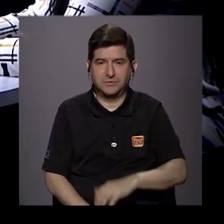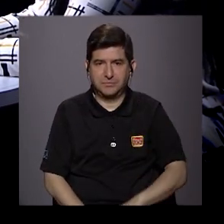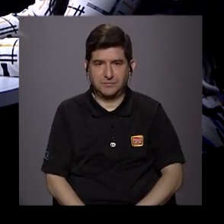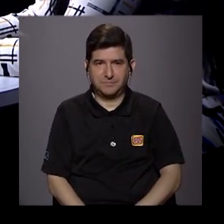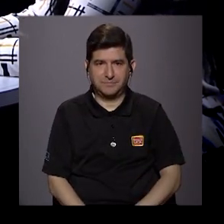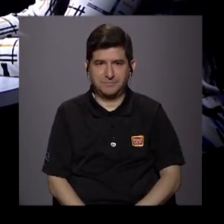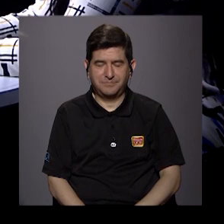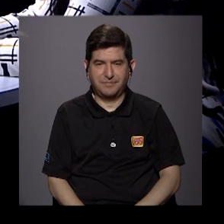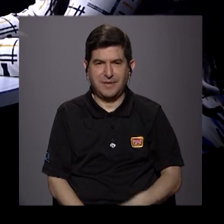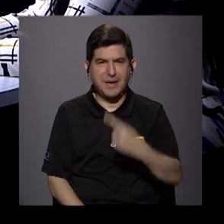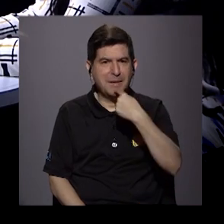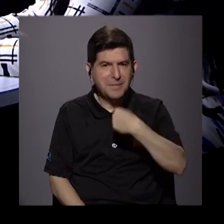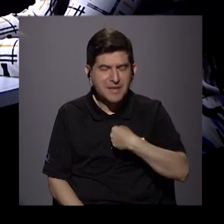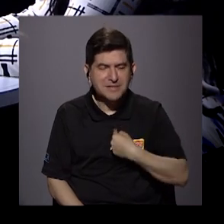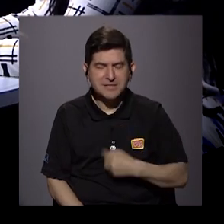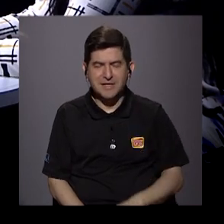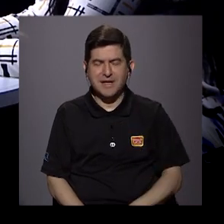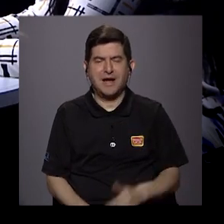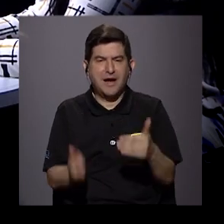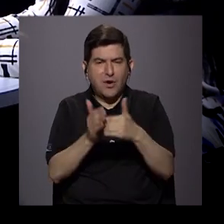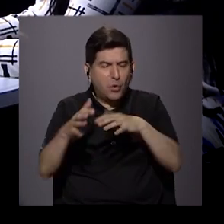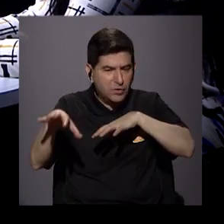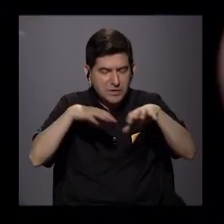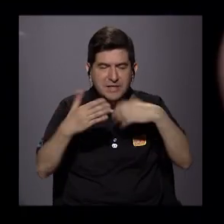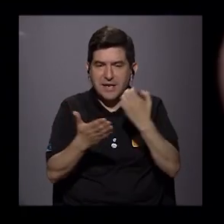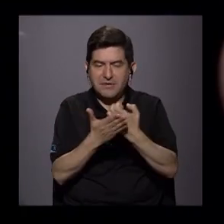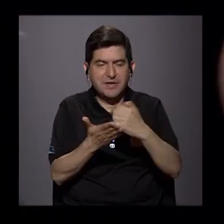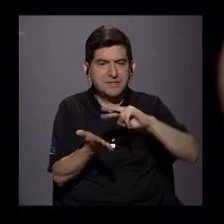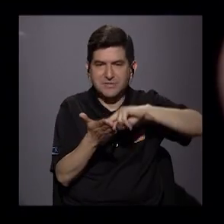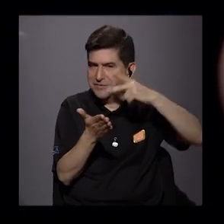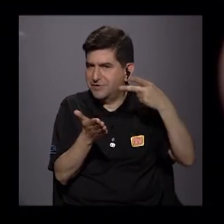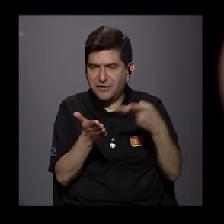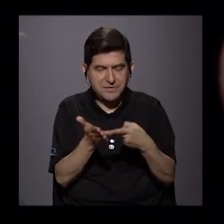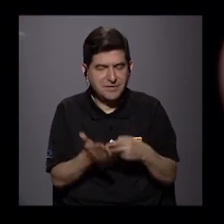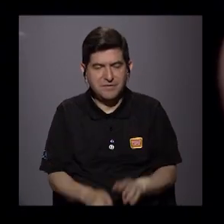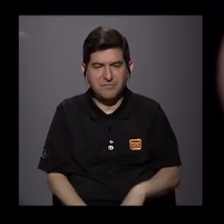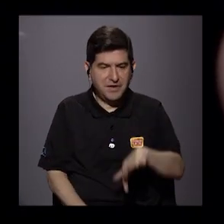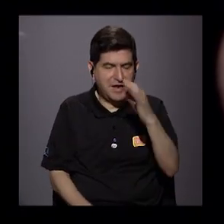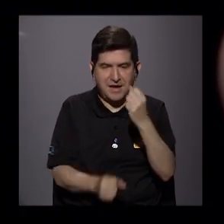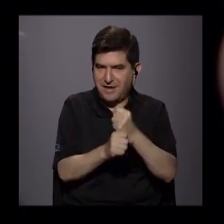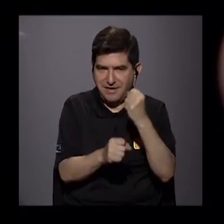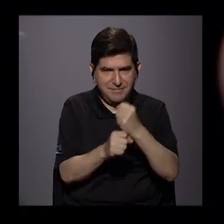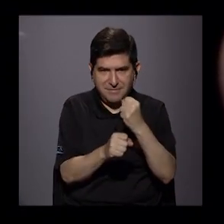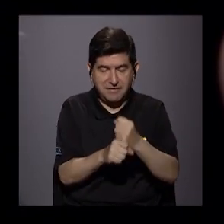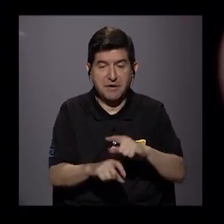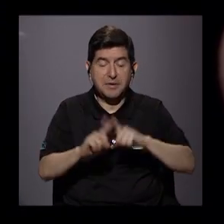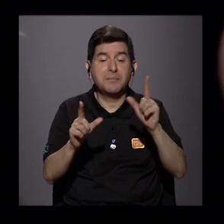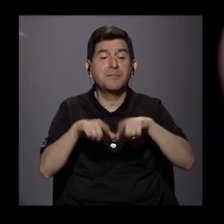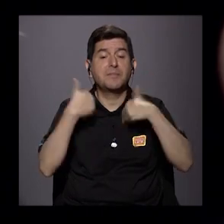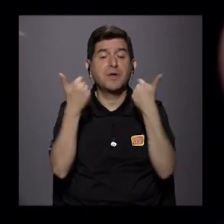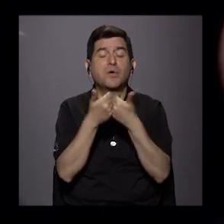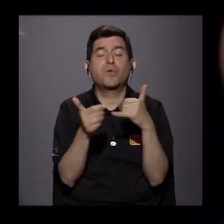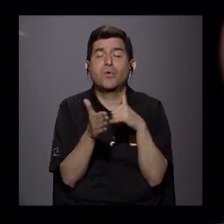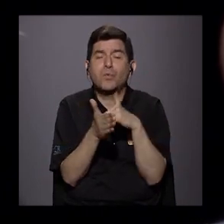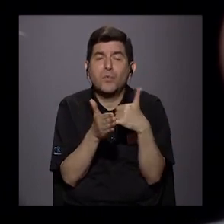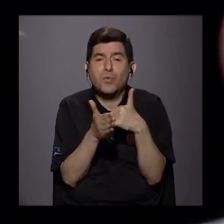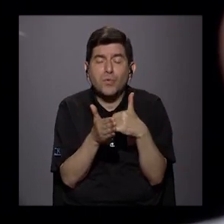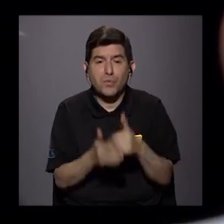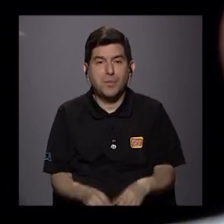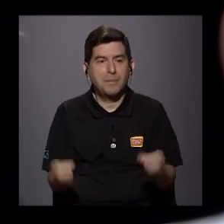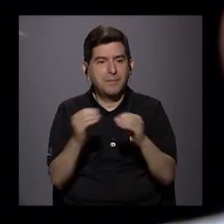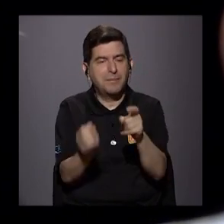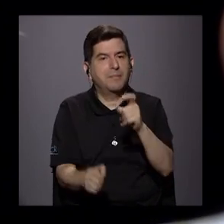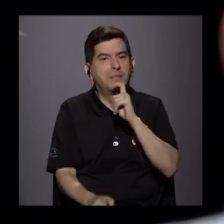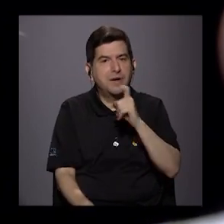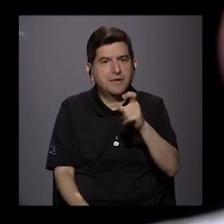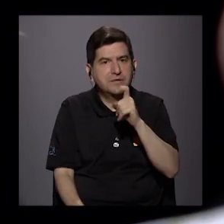¿verdad? Usted me decía que la reactivación económica no es sinónimo de que podamos encontrar empleo, pero que también esos grupos vulnerables la van a ver